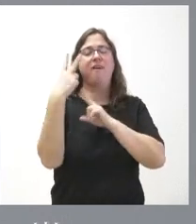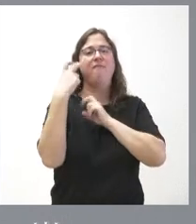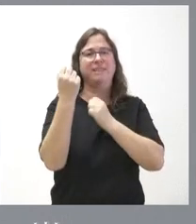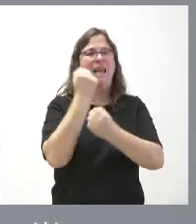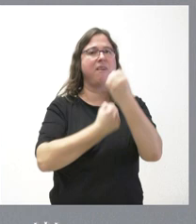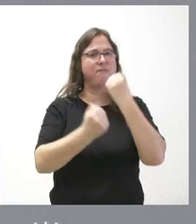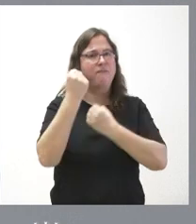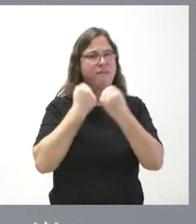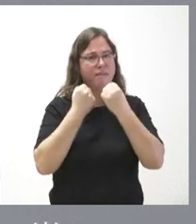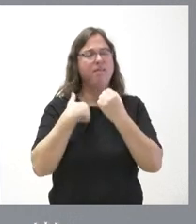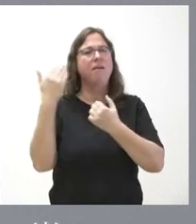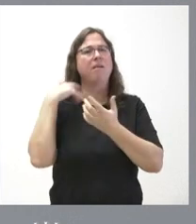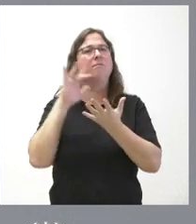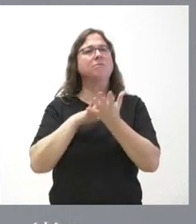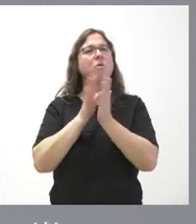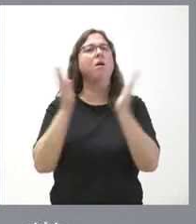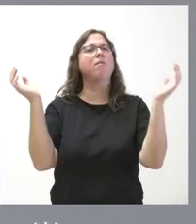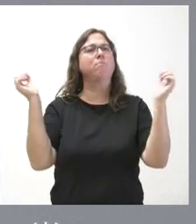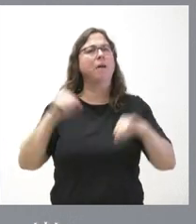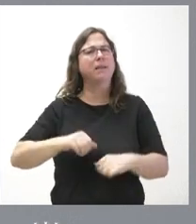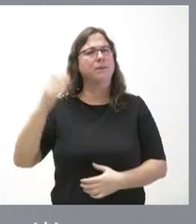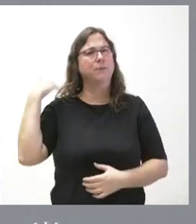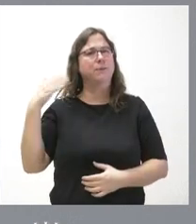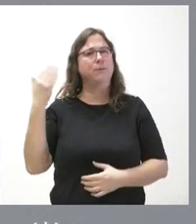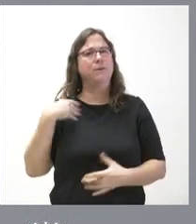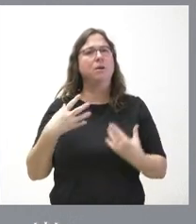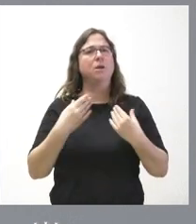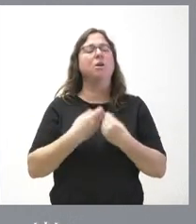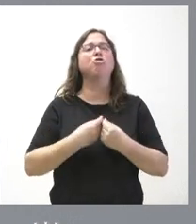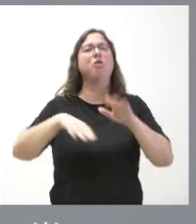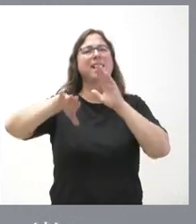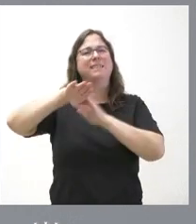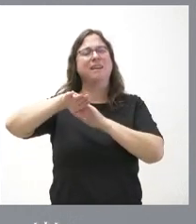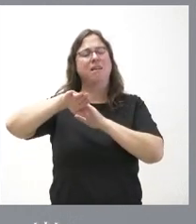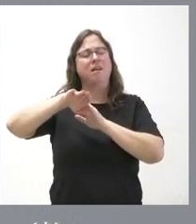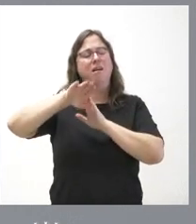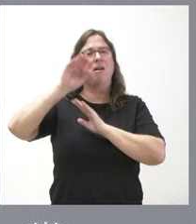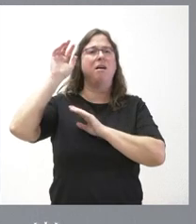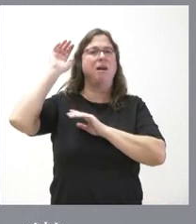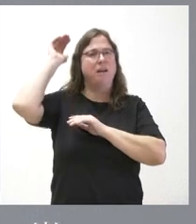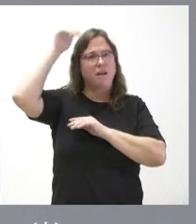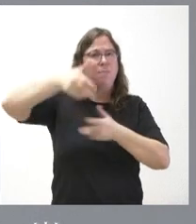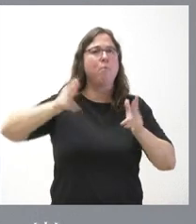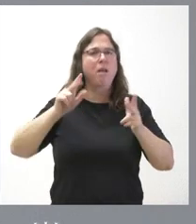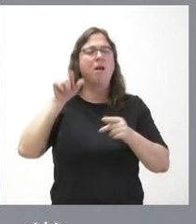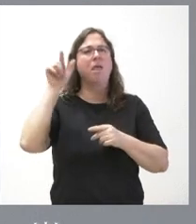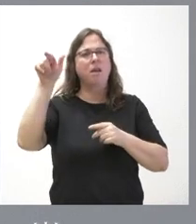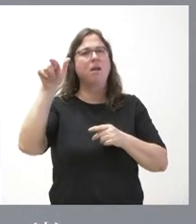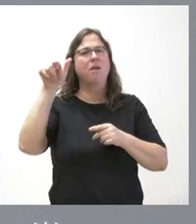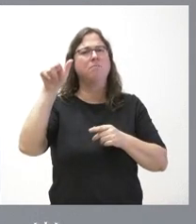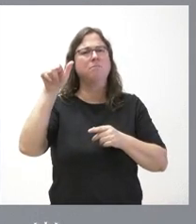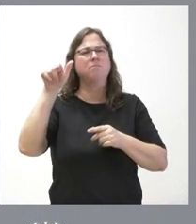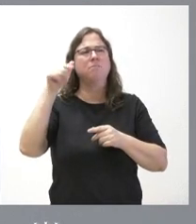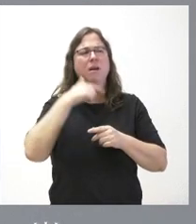ante el pacto que había hecho respecto de Esquerra República de Cataluña. Entonces, hablaba de la condonación de